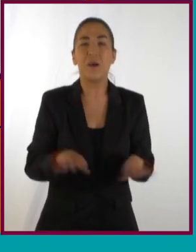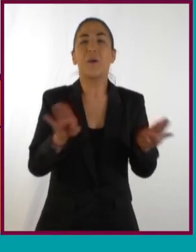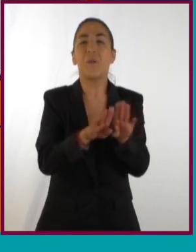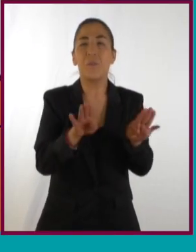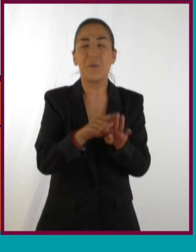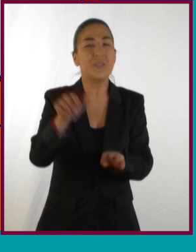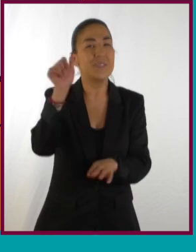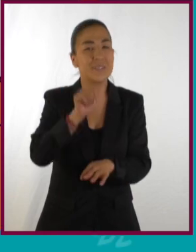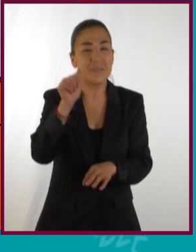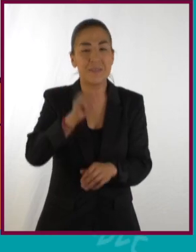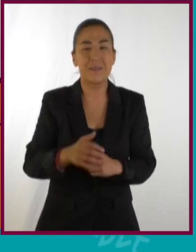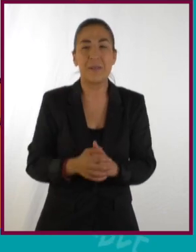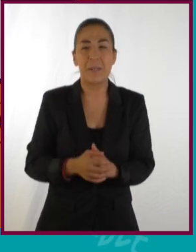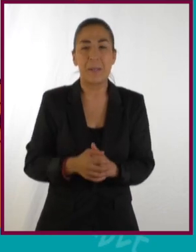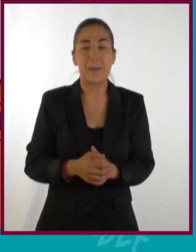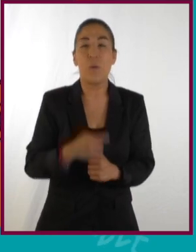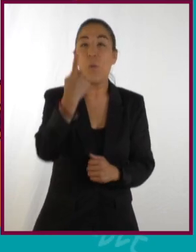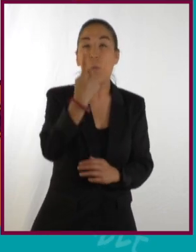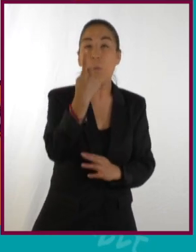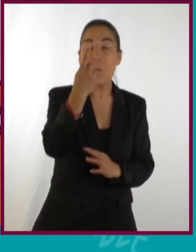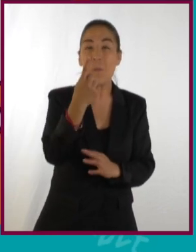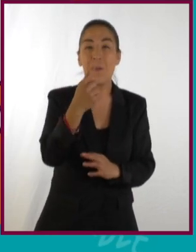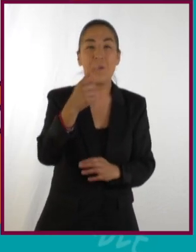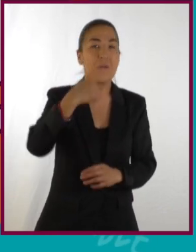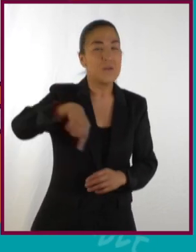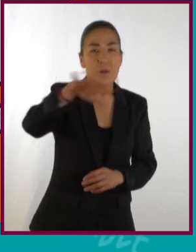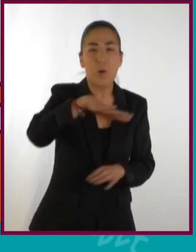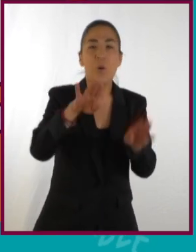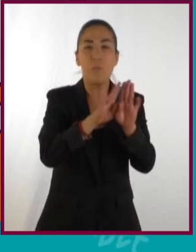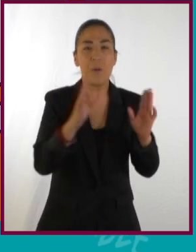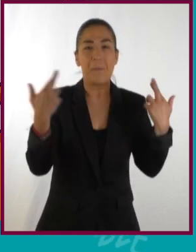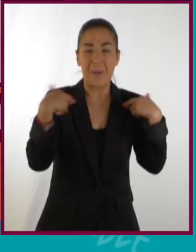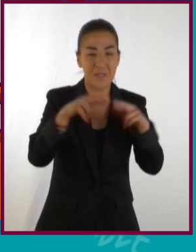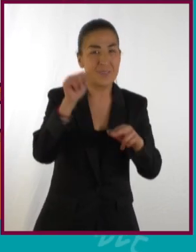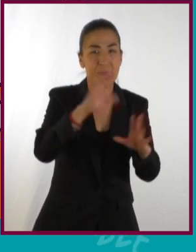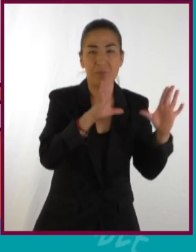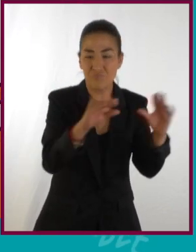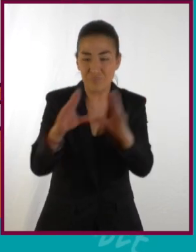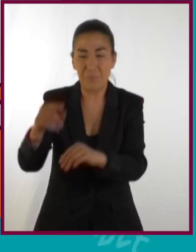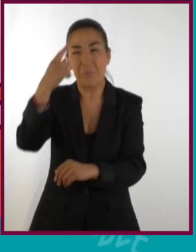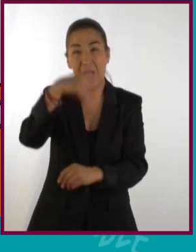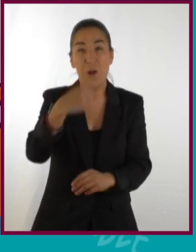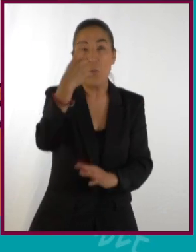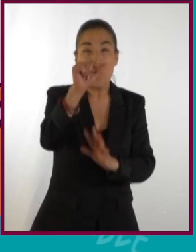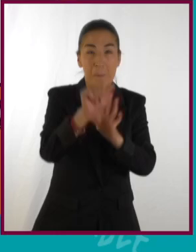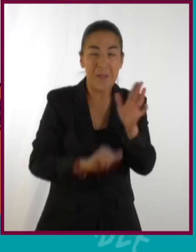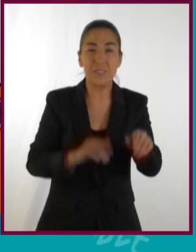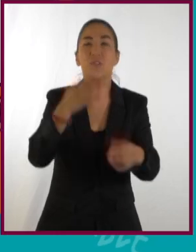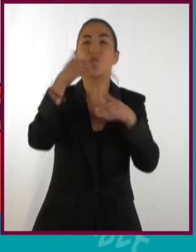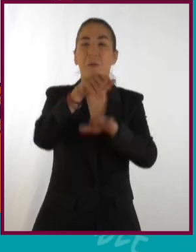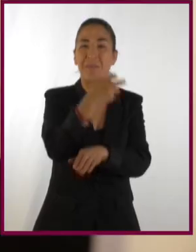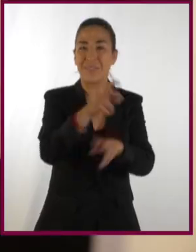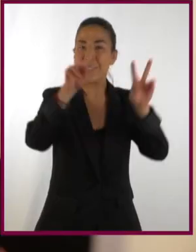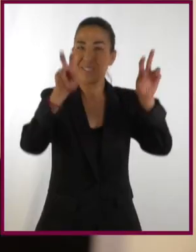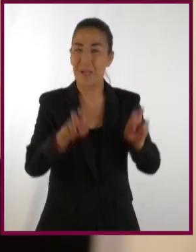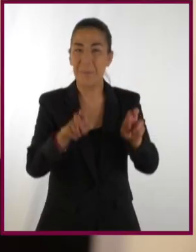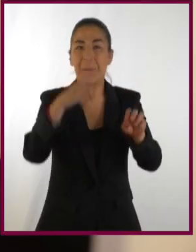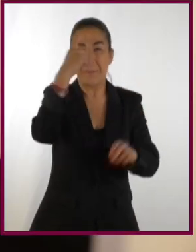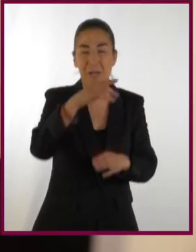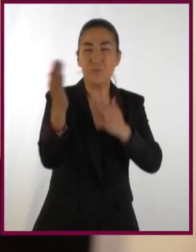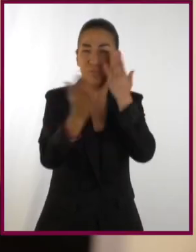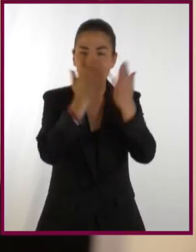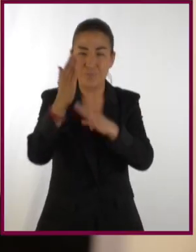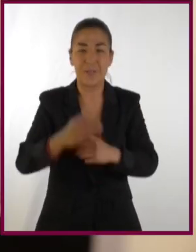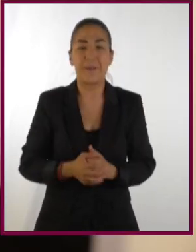sí, porque de hecho casi dedicamos un mes para estudiarlas a profundidad. Edith,